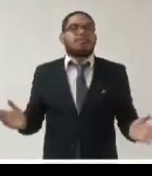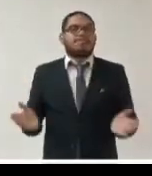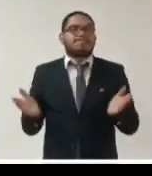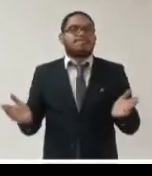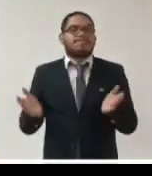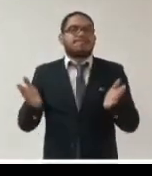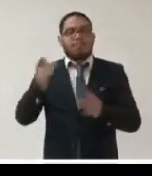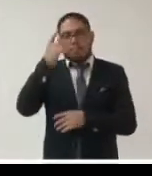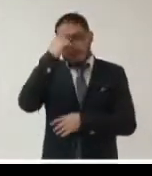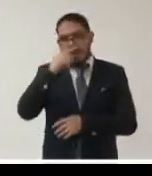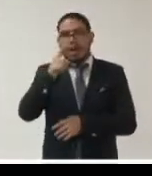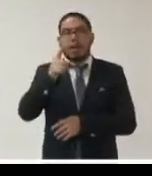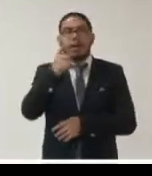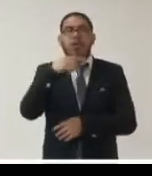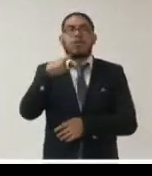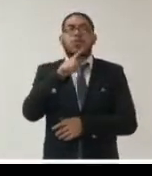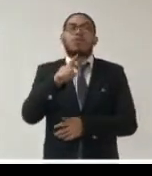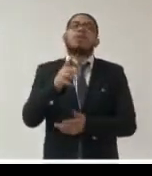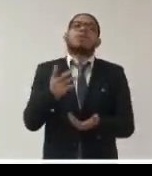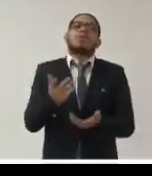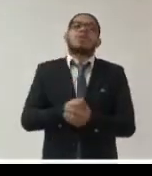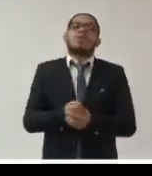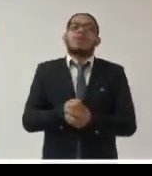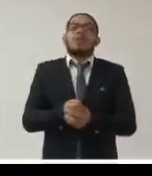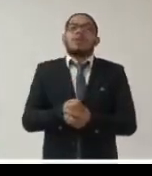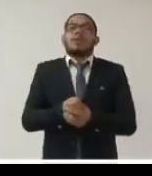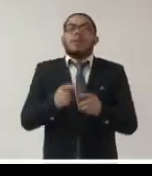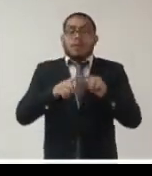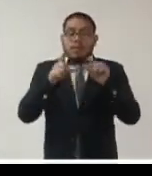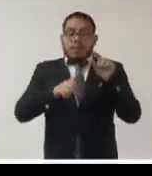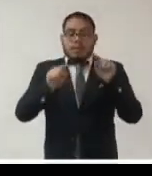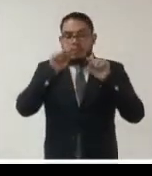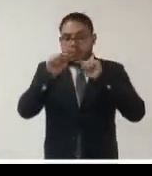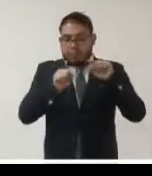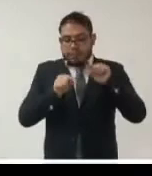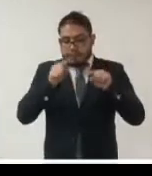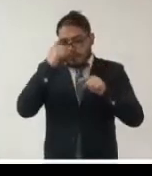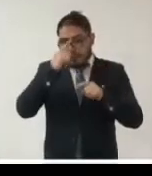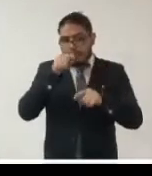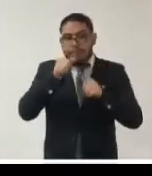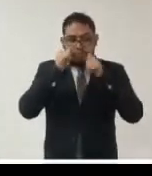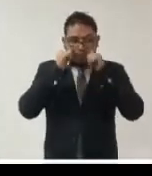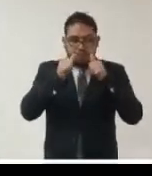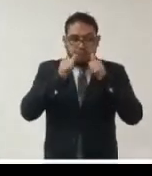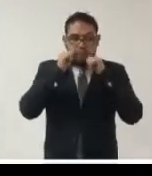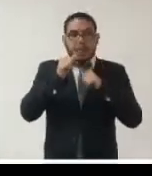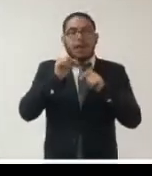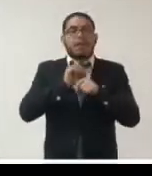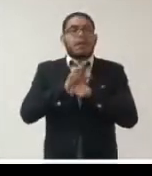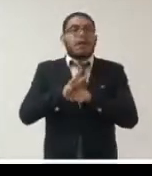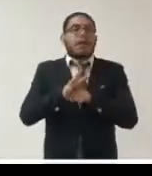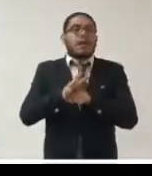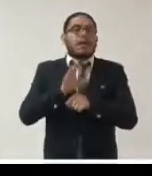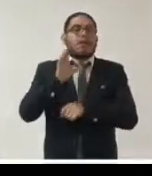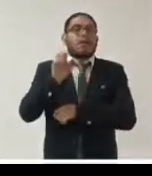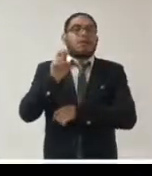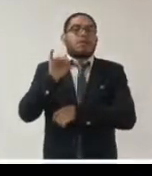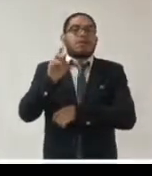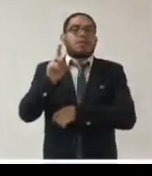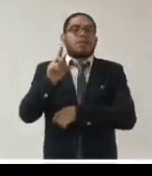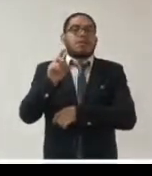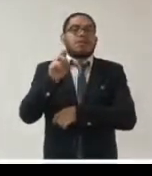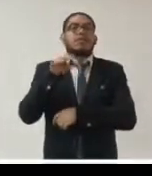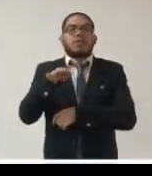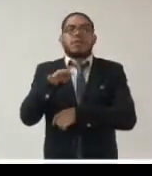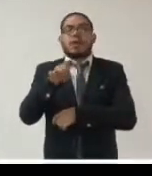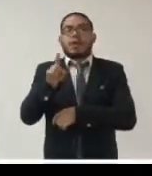para los organismos garantes del país durante la atención de la pandemia COVID-19 que permita garantizar y